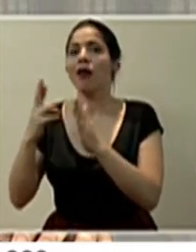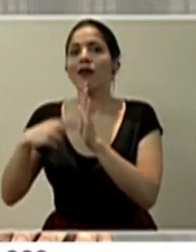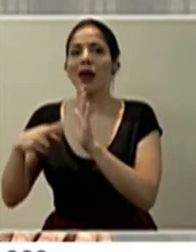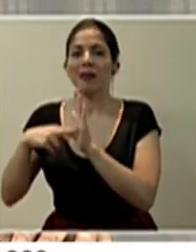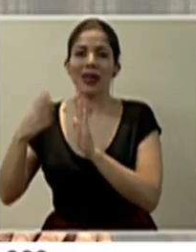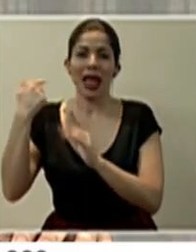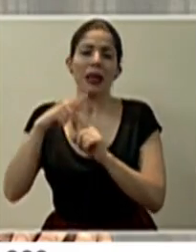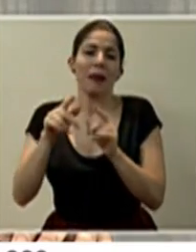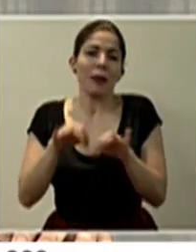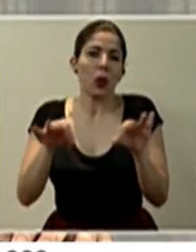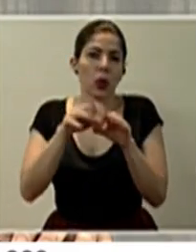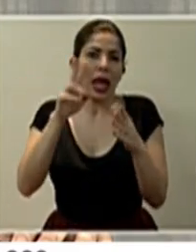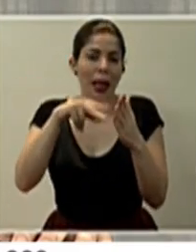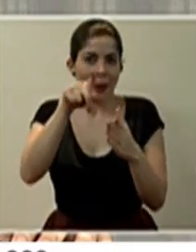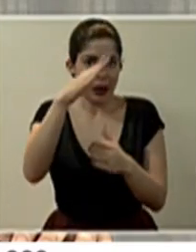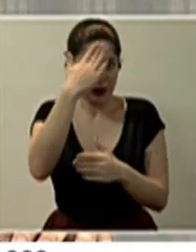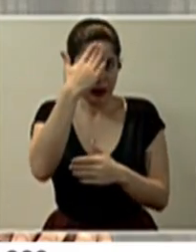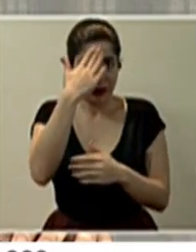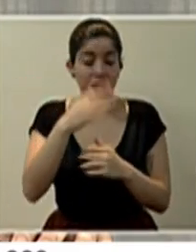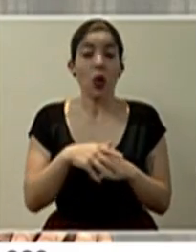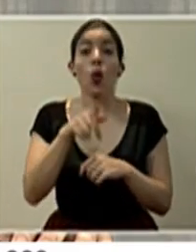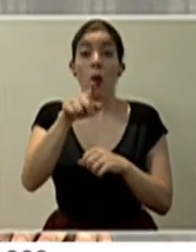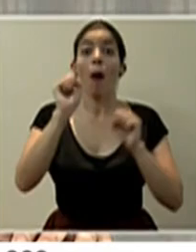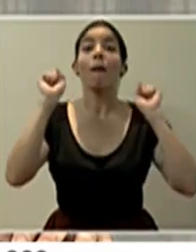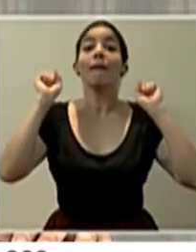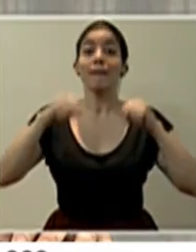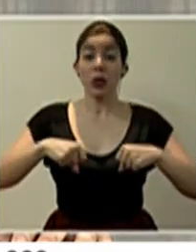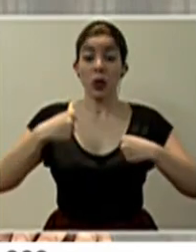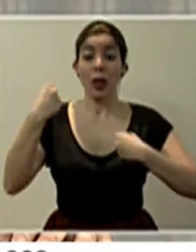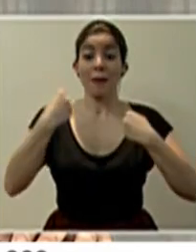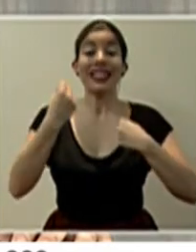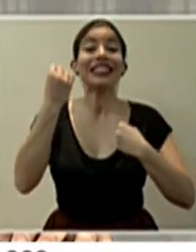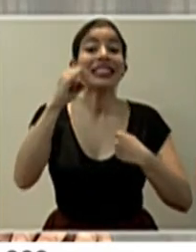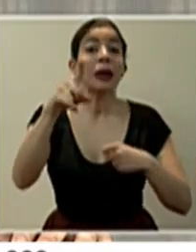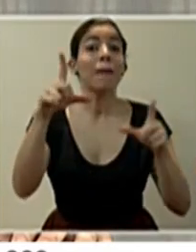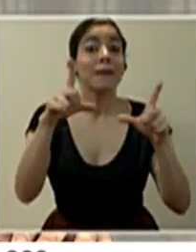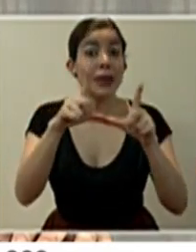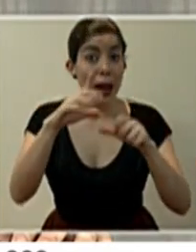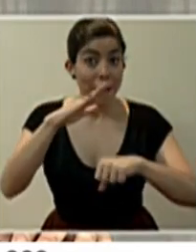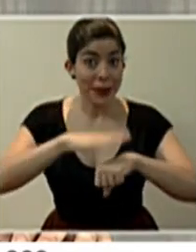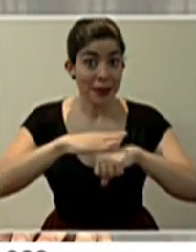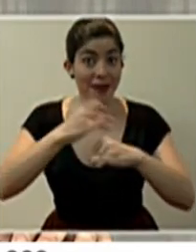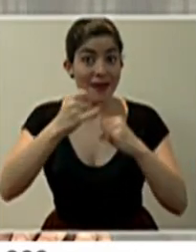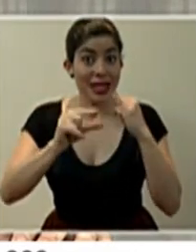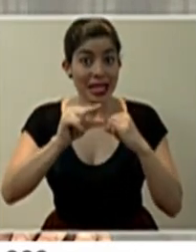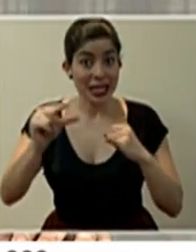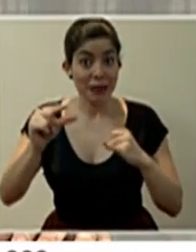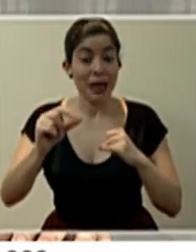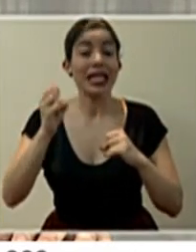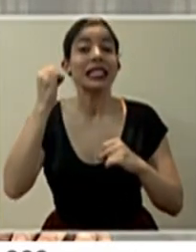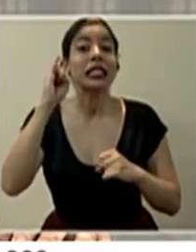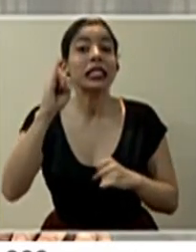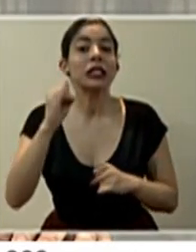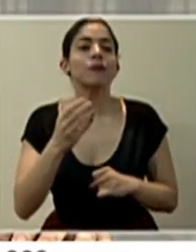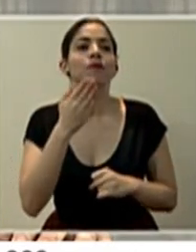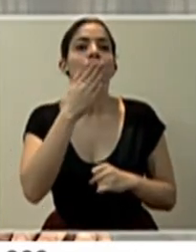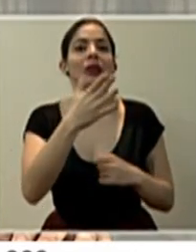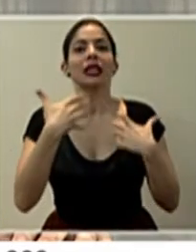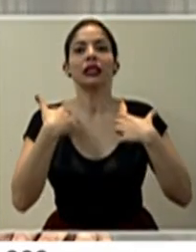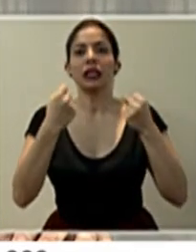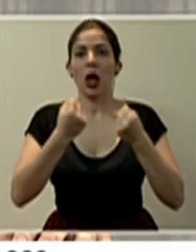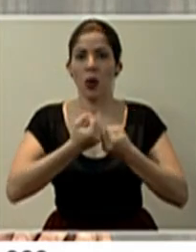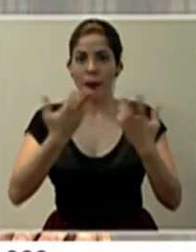lo que ya he dicho, pero vale la pena leerlas. Entonces, usted podría circular cuando la placa se lo permita en fin de semana, cuando vaya a establecimientos de salud